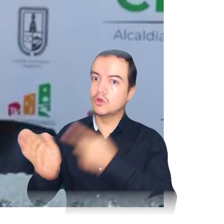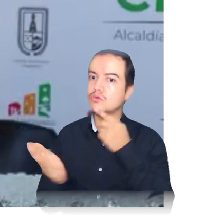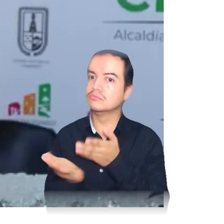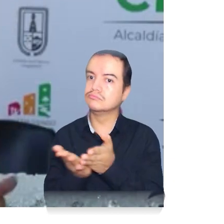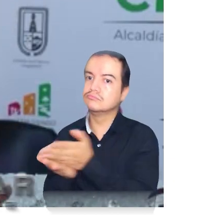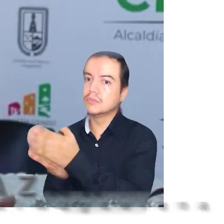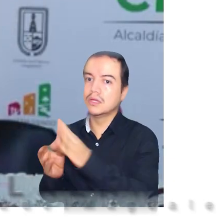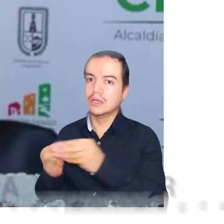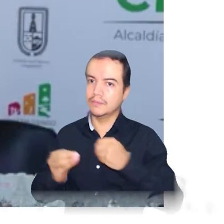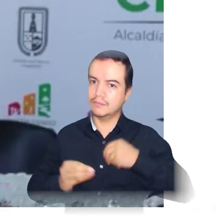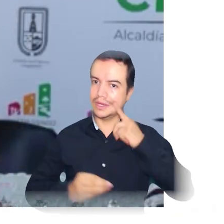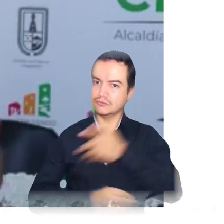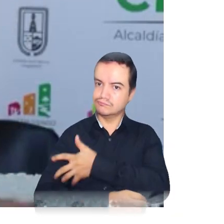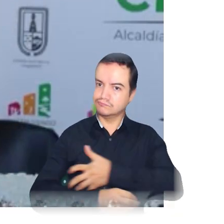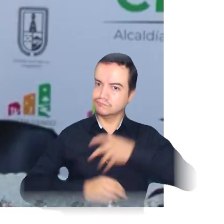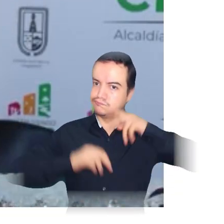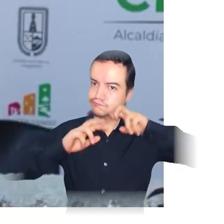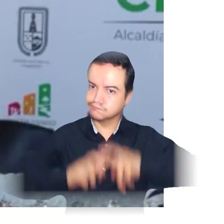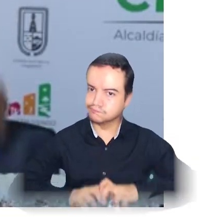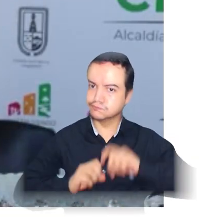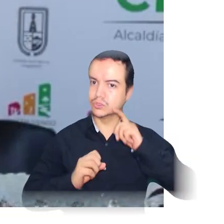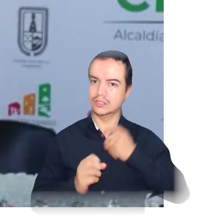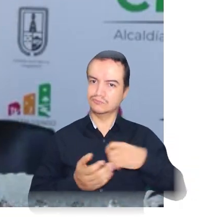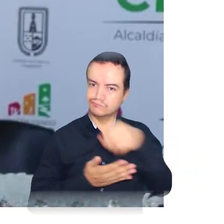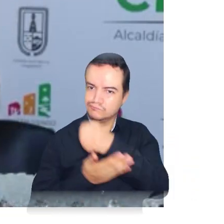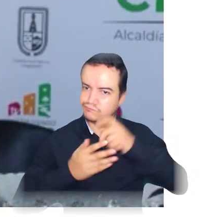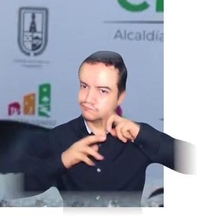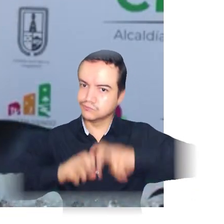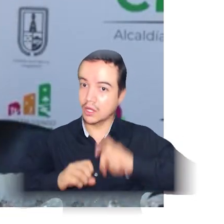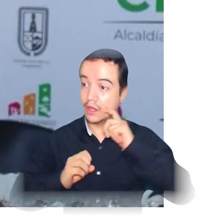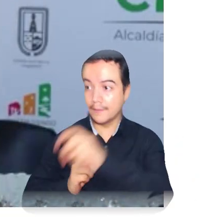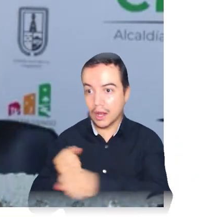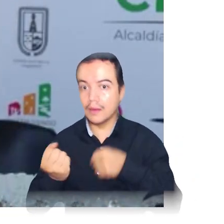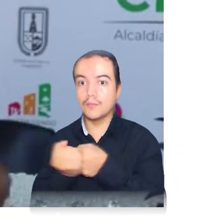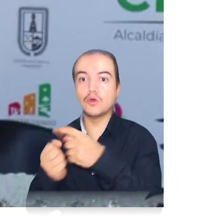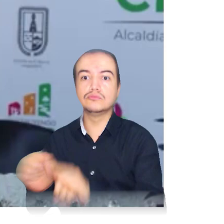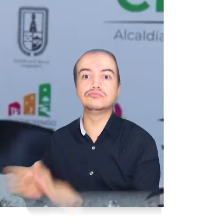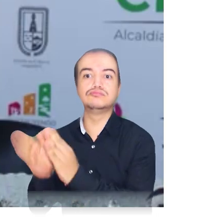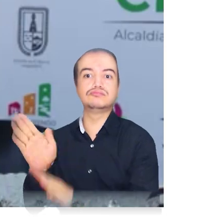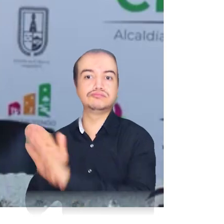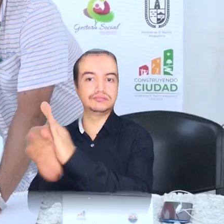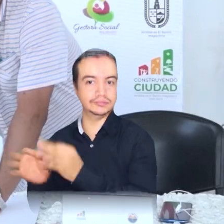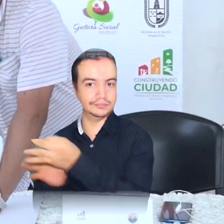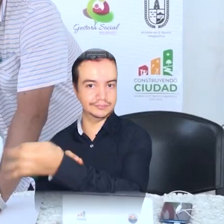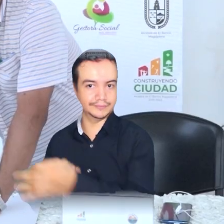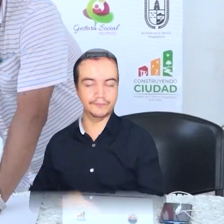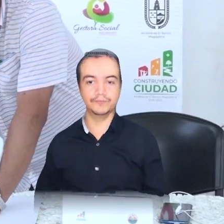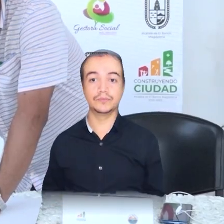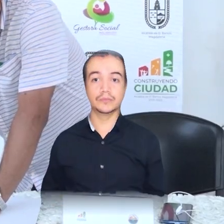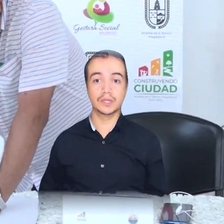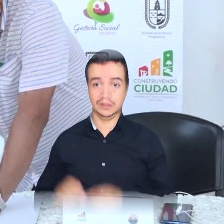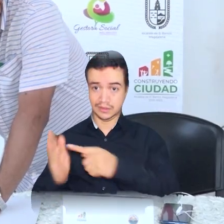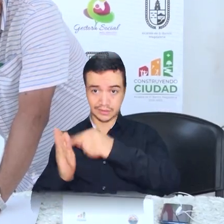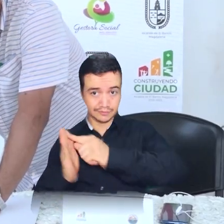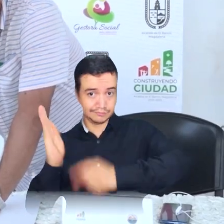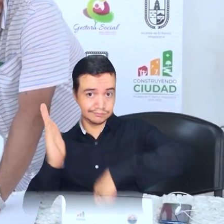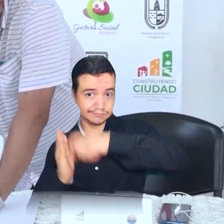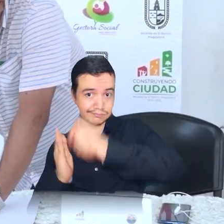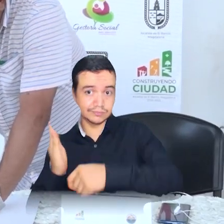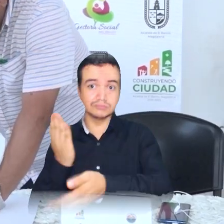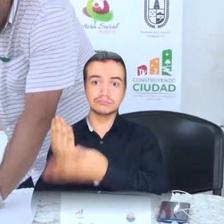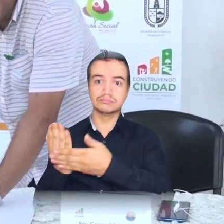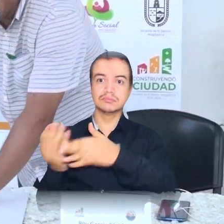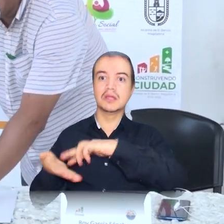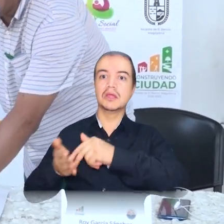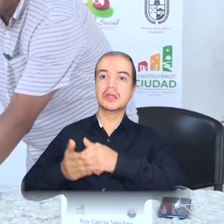oferta académica sino nuestra capacidad investigativa y científica para apoyar el desarrollo en el municipio. La firma oficializa un